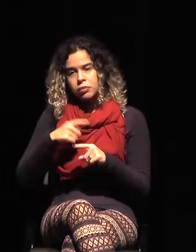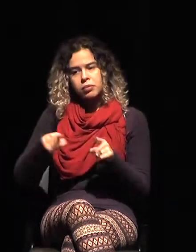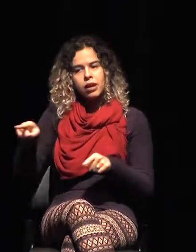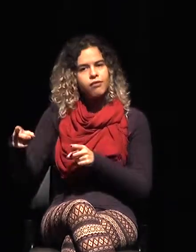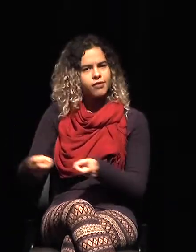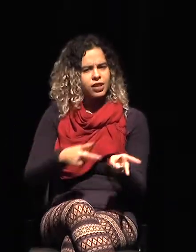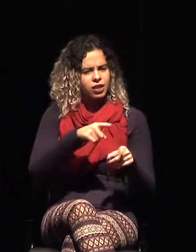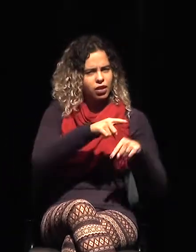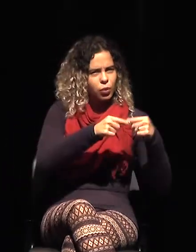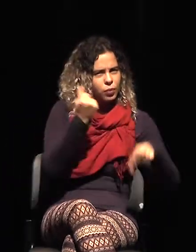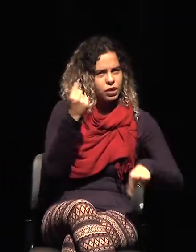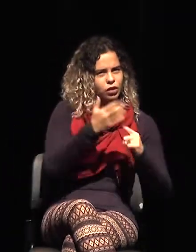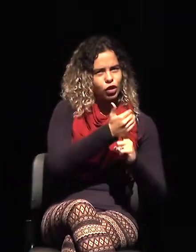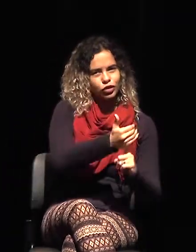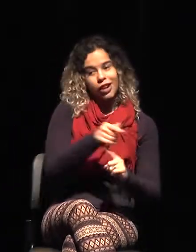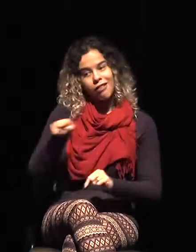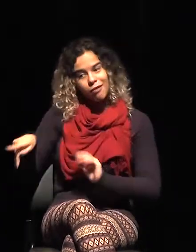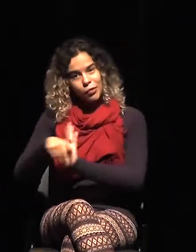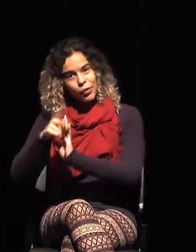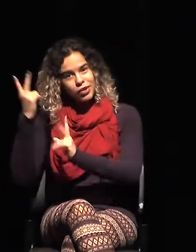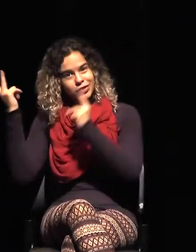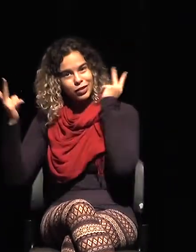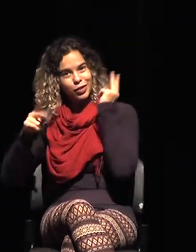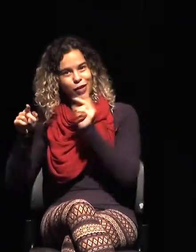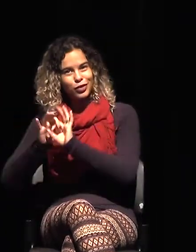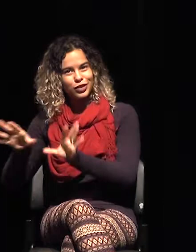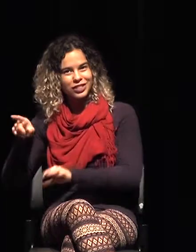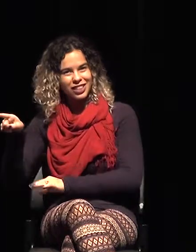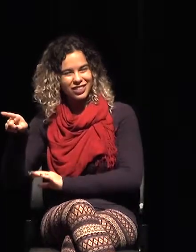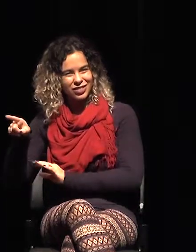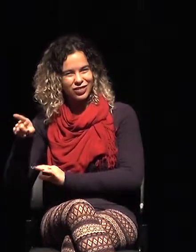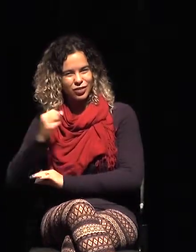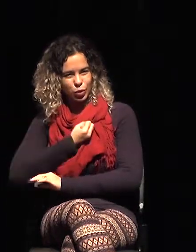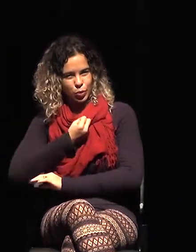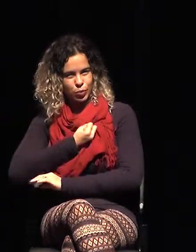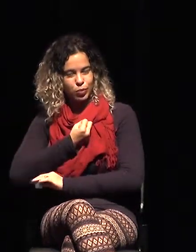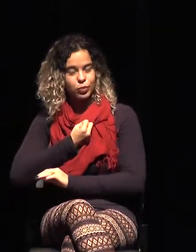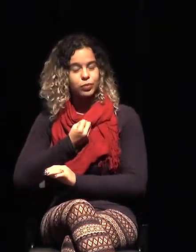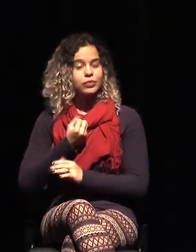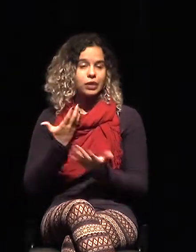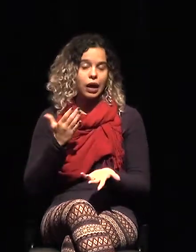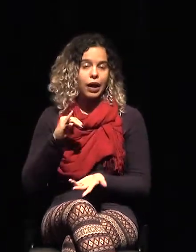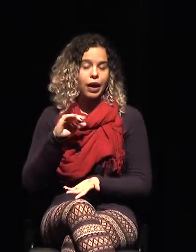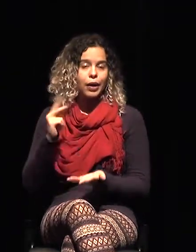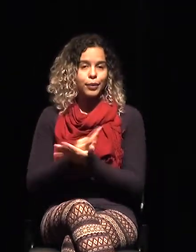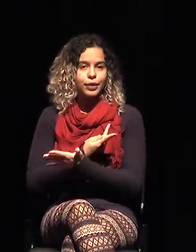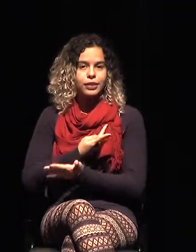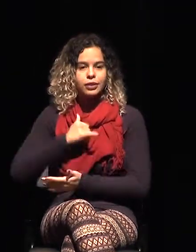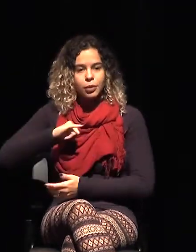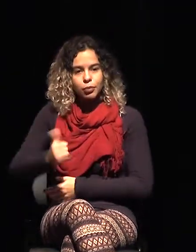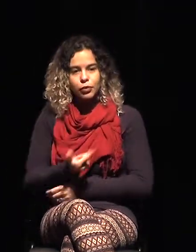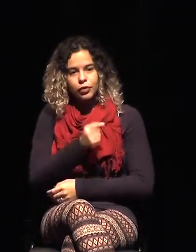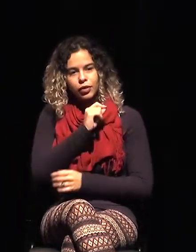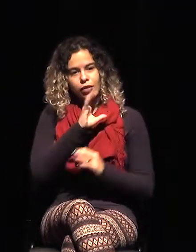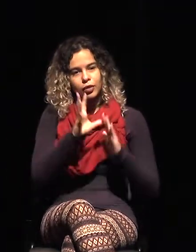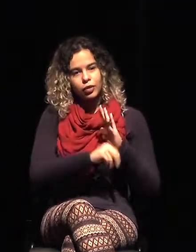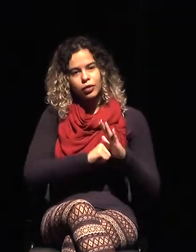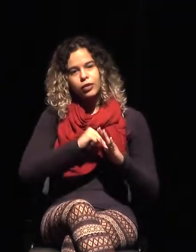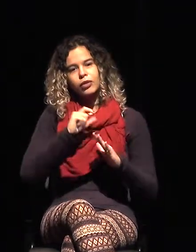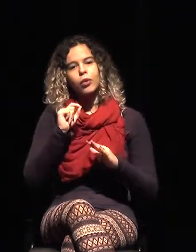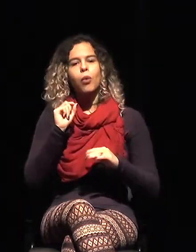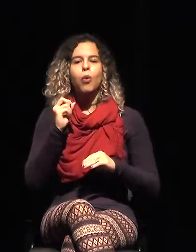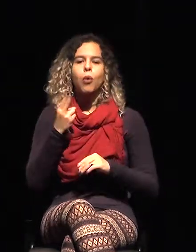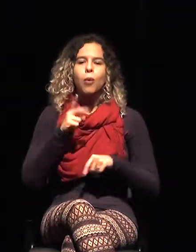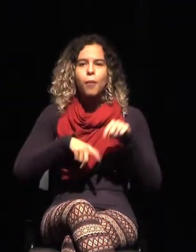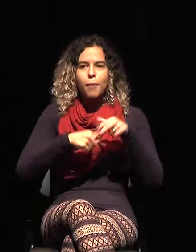no podía vender ese tipo de productos con ese registro de peluquería. O sea, utilizan, a partir del robo o de la subtracción de bien